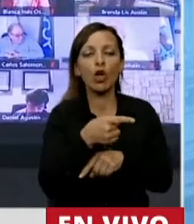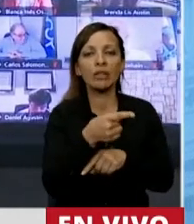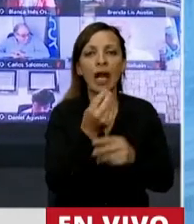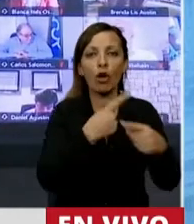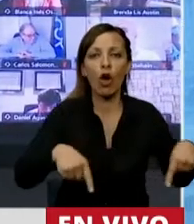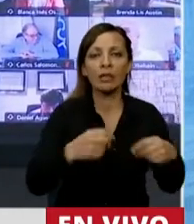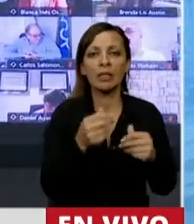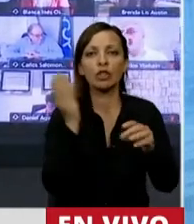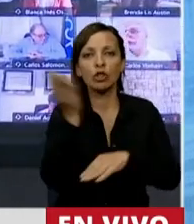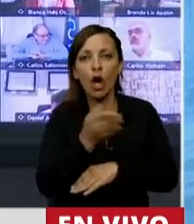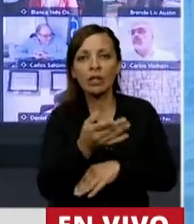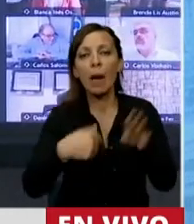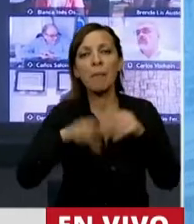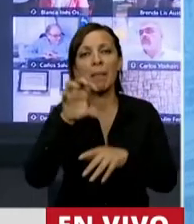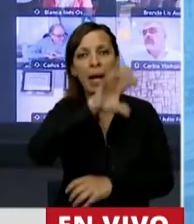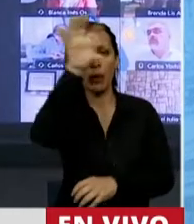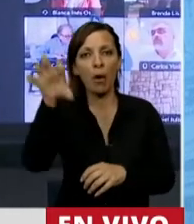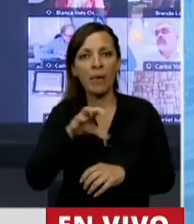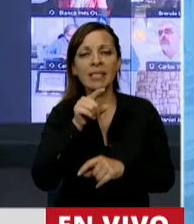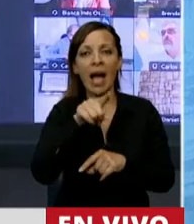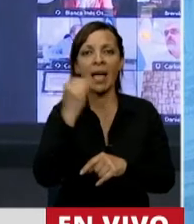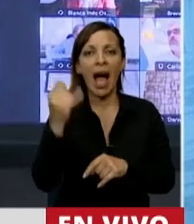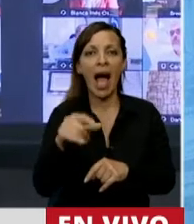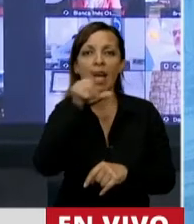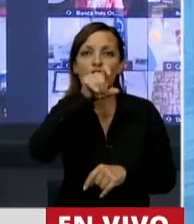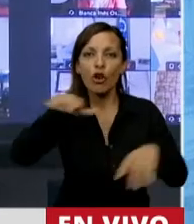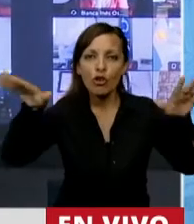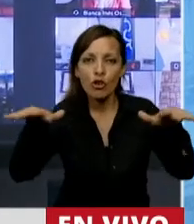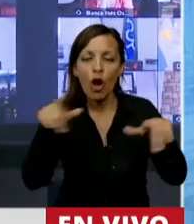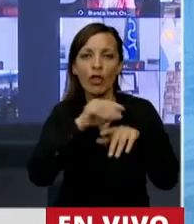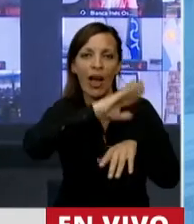cebos tóxicos, especialmente para las provincias donde tenemos al cóndor andino.